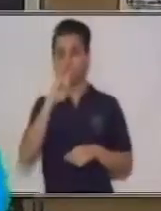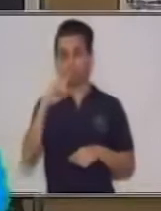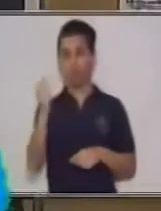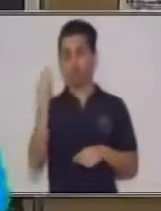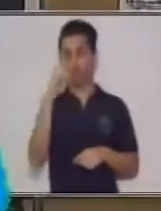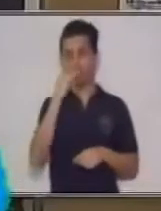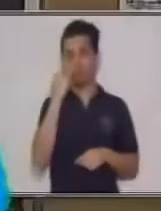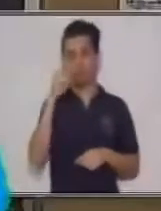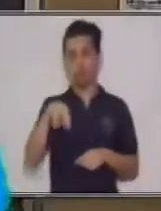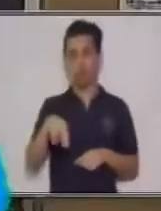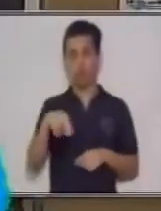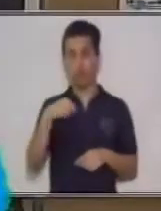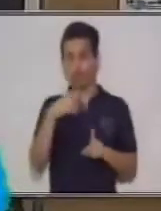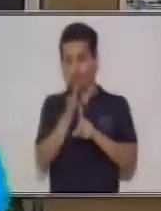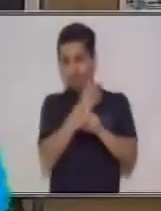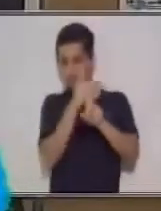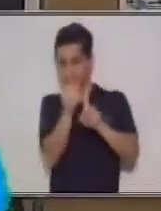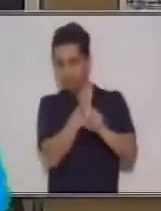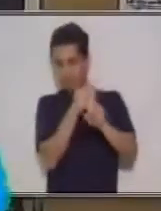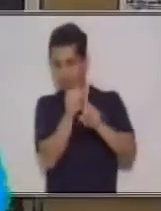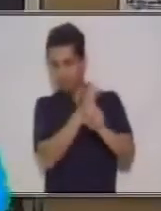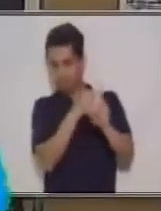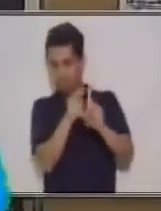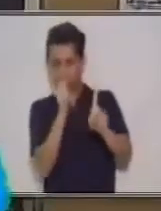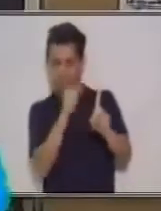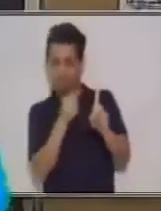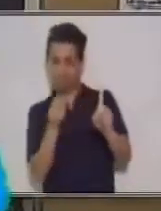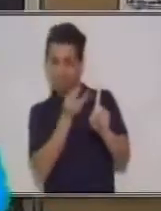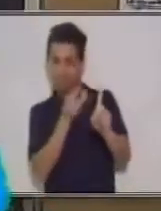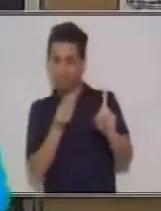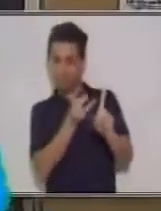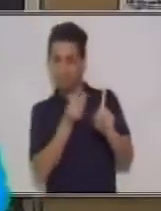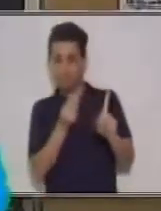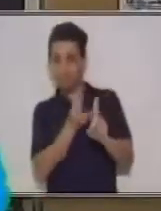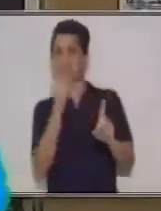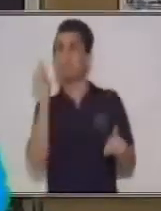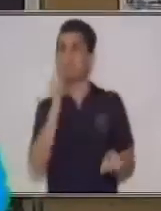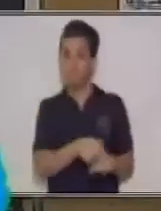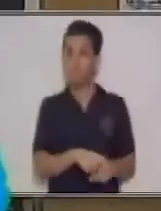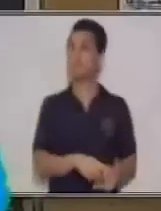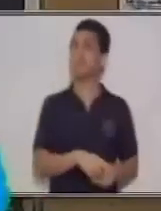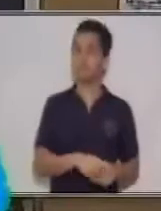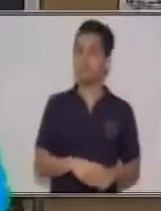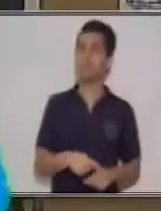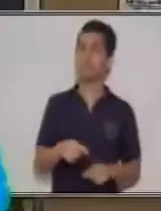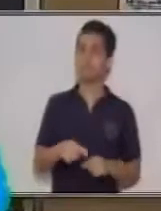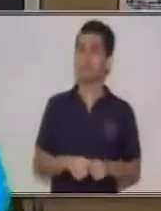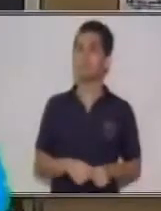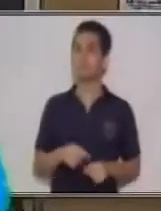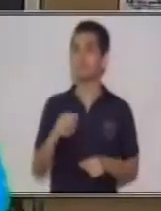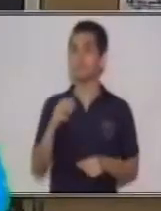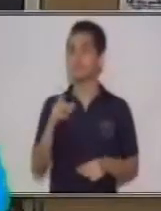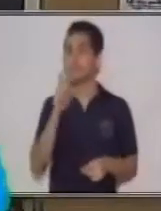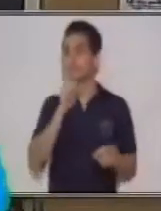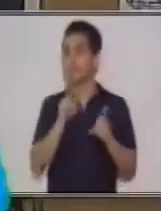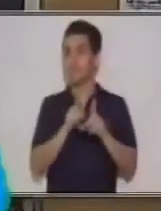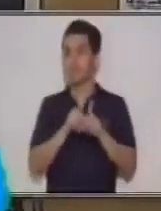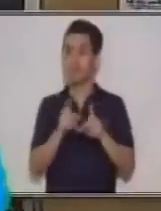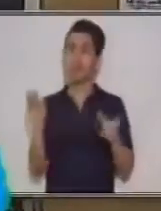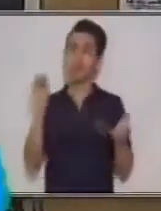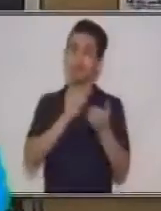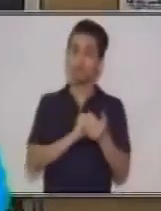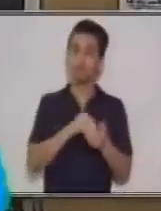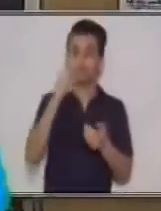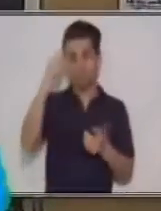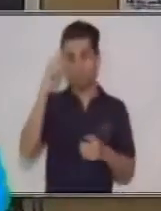y mi forma de comunicación para tratar de convencer. Esa función también de la comunicación es aplicable